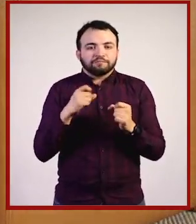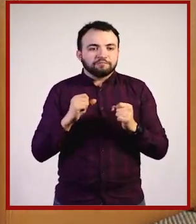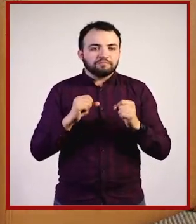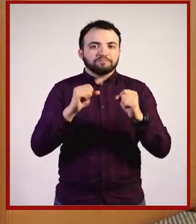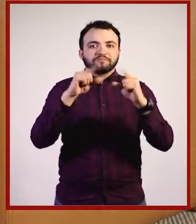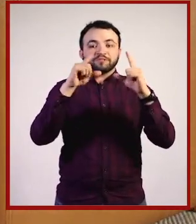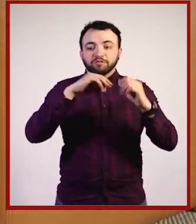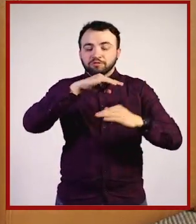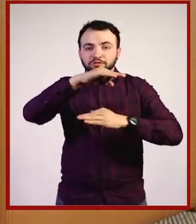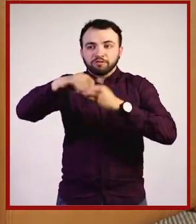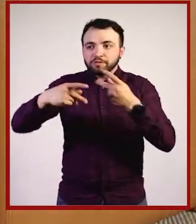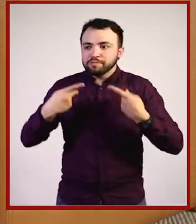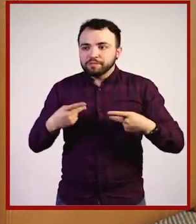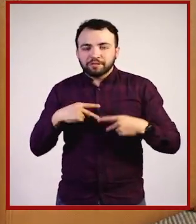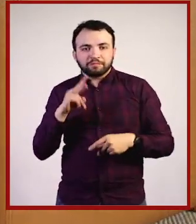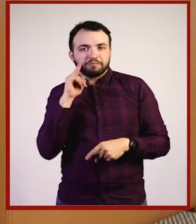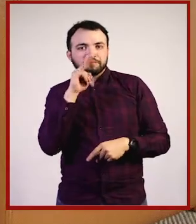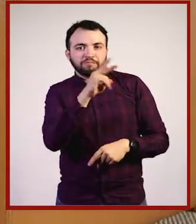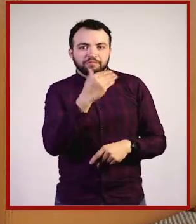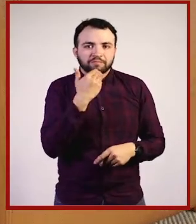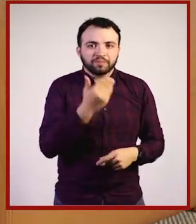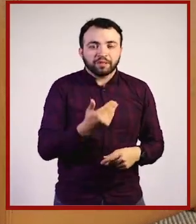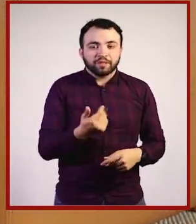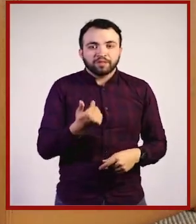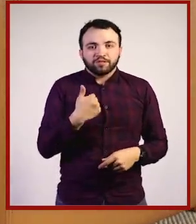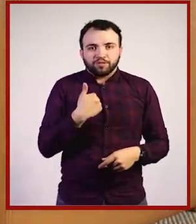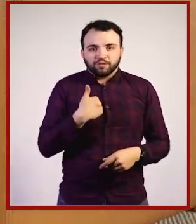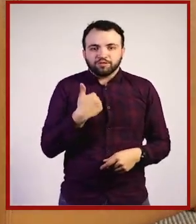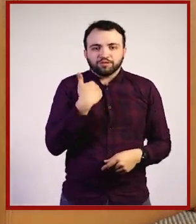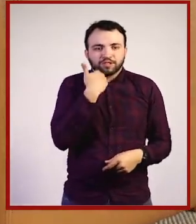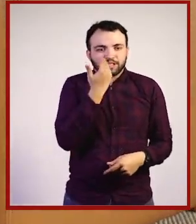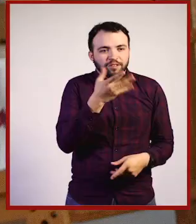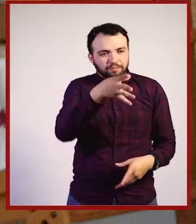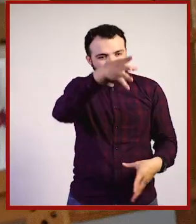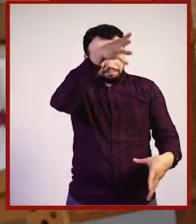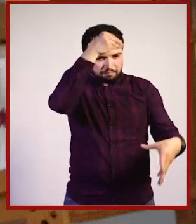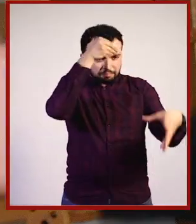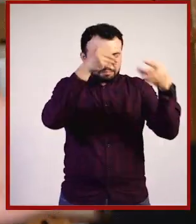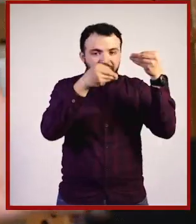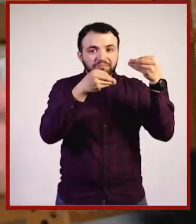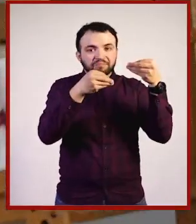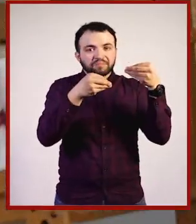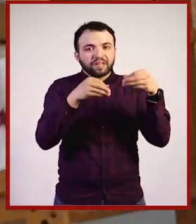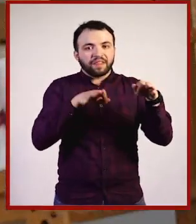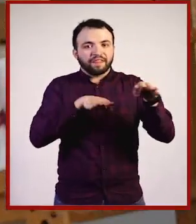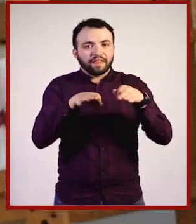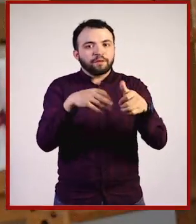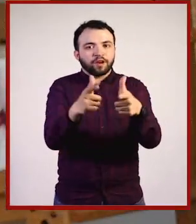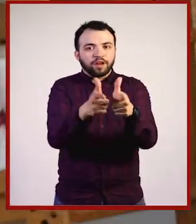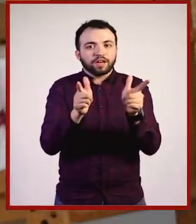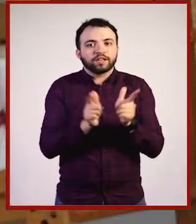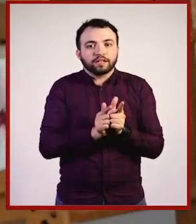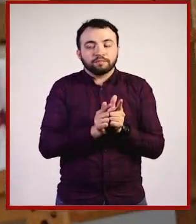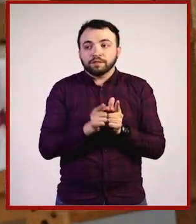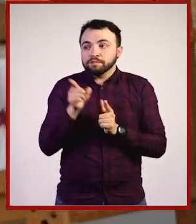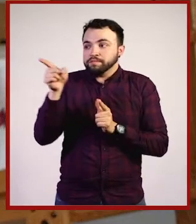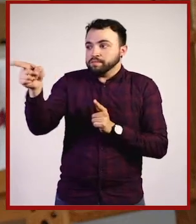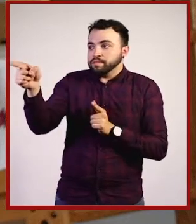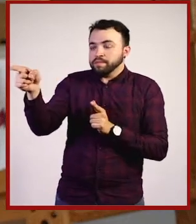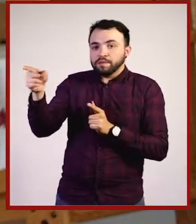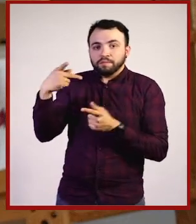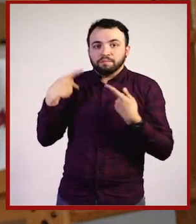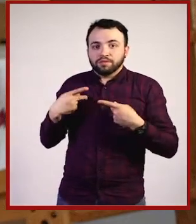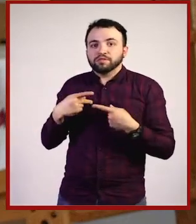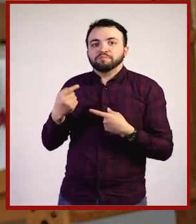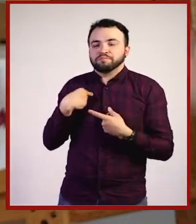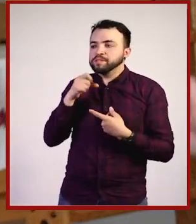audiencia, y sobre todo, me quedo con el trabajar en equipo. El problema de enfrente también es mío. Y no necesito